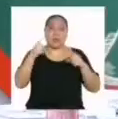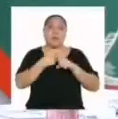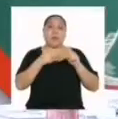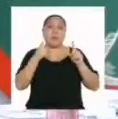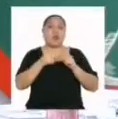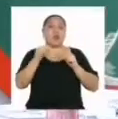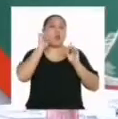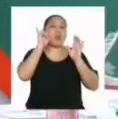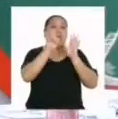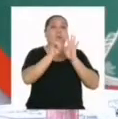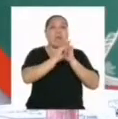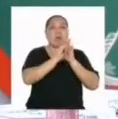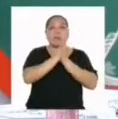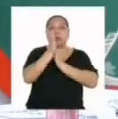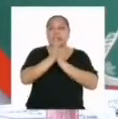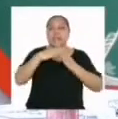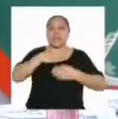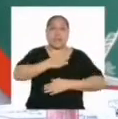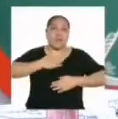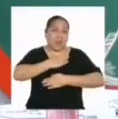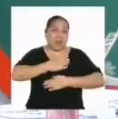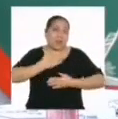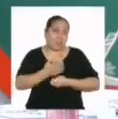imágenes y que sea bien divertido.